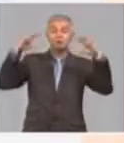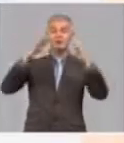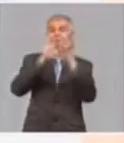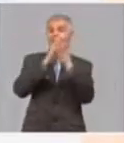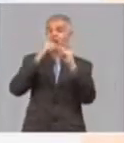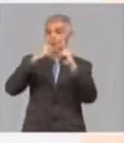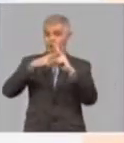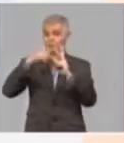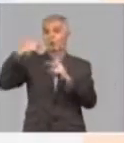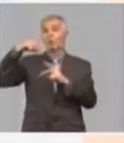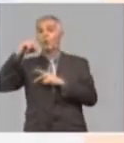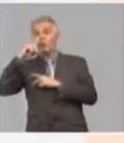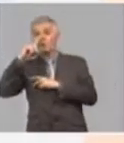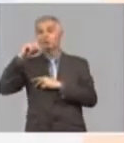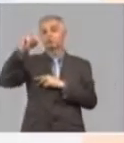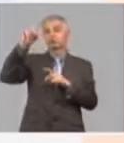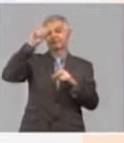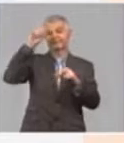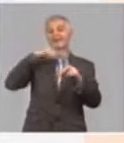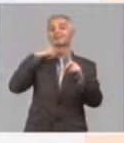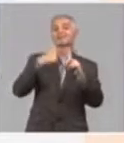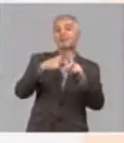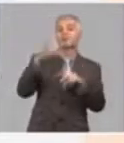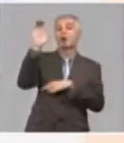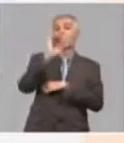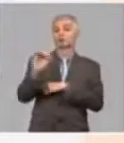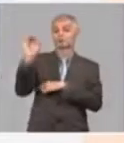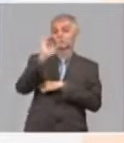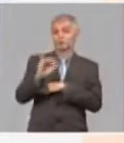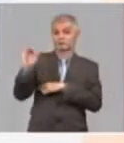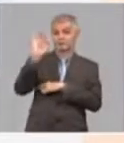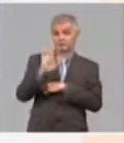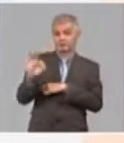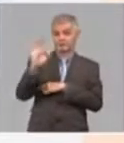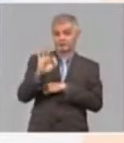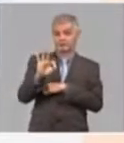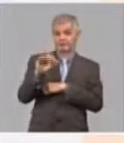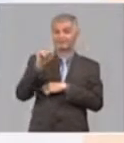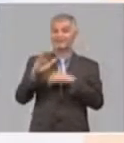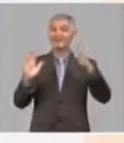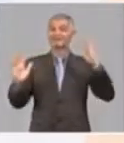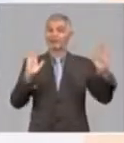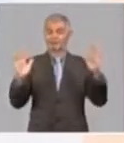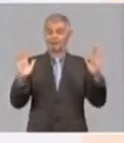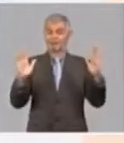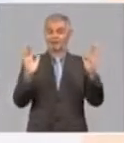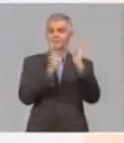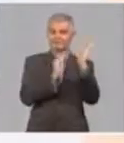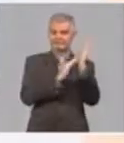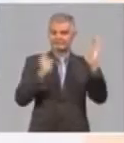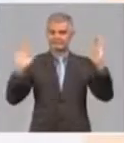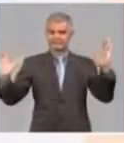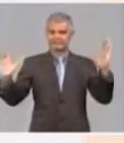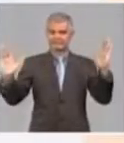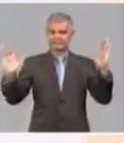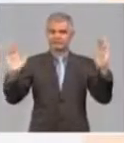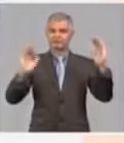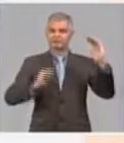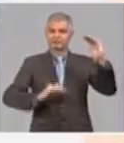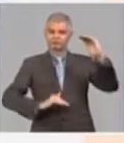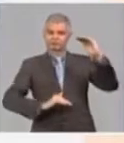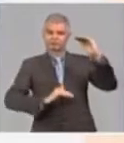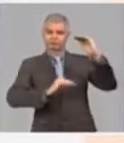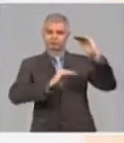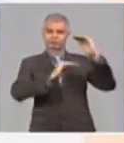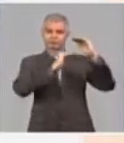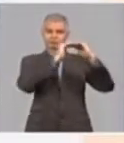junio, septiembre y octubre. Y en este periodo que he mencionado estos meses, se acumula históricamente